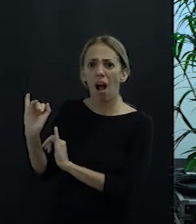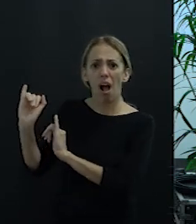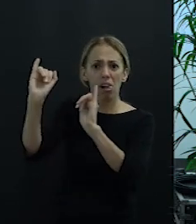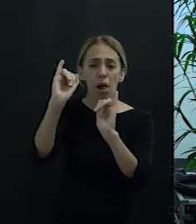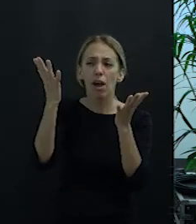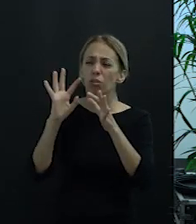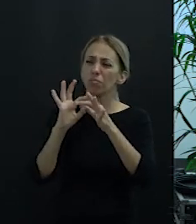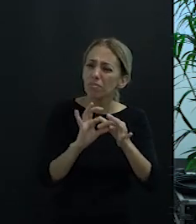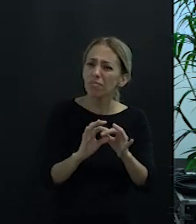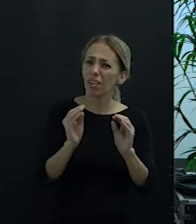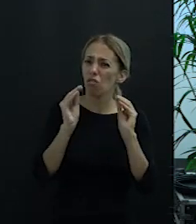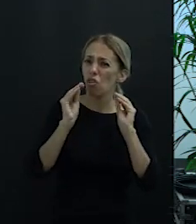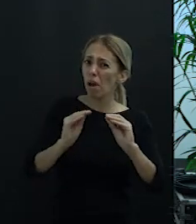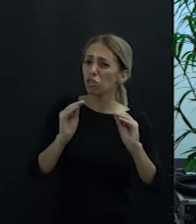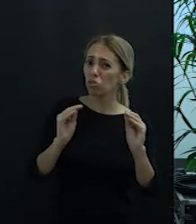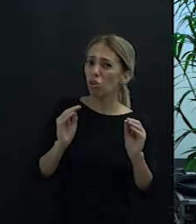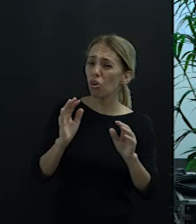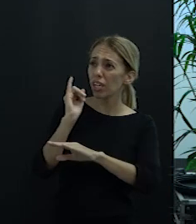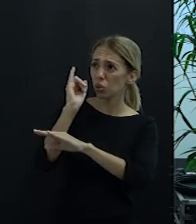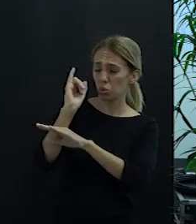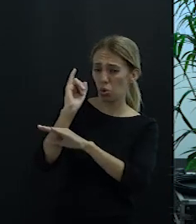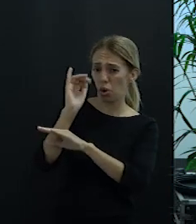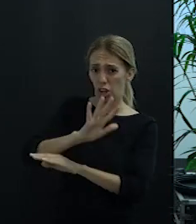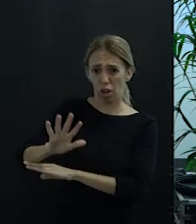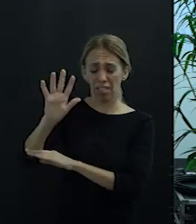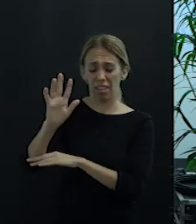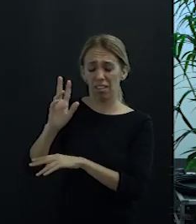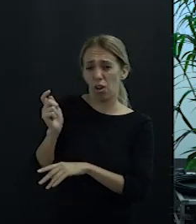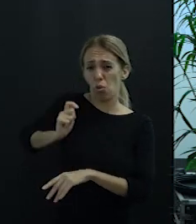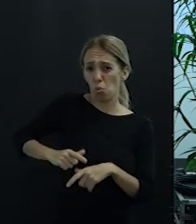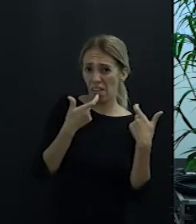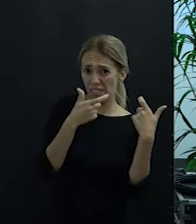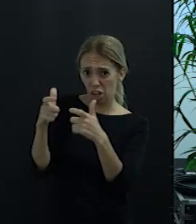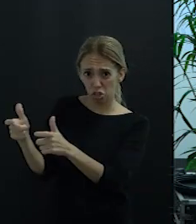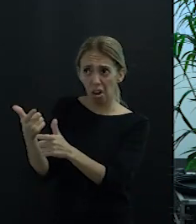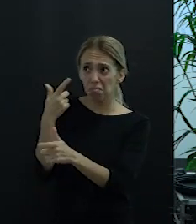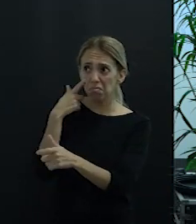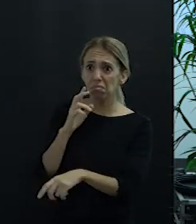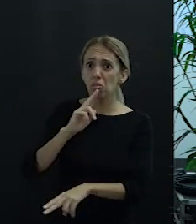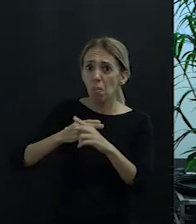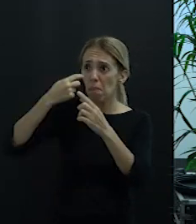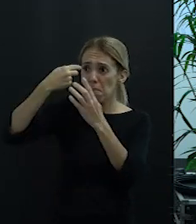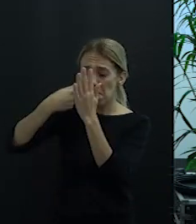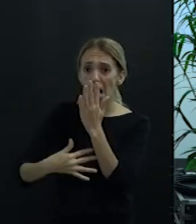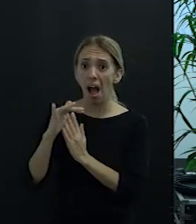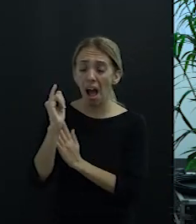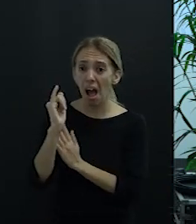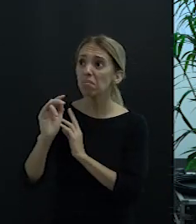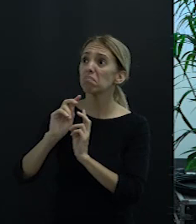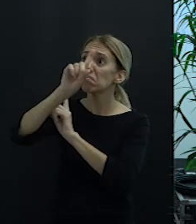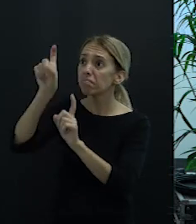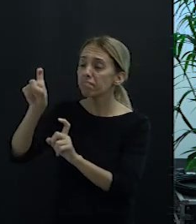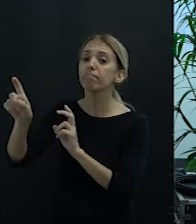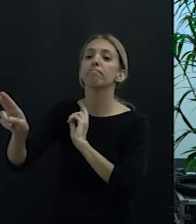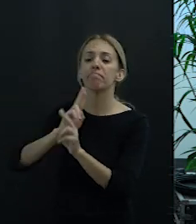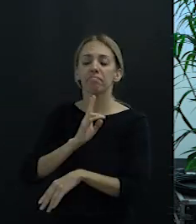formación, ¿el Instituto Nacional de las Cualificaciones tiene identificadas estas cualificaciones? Sorpresa, sí